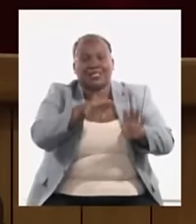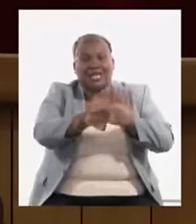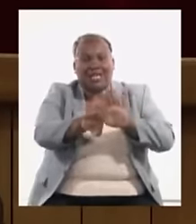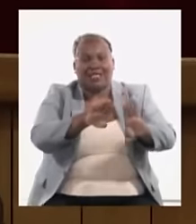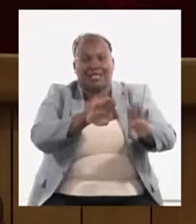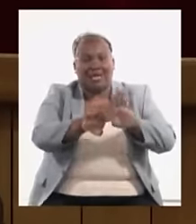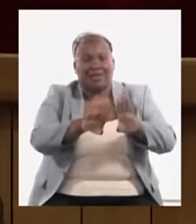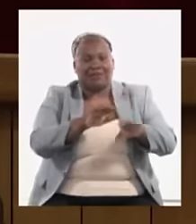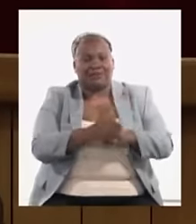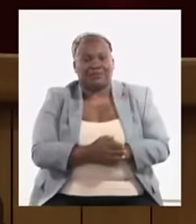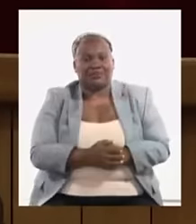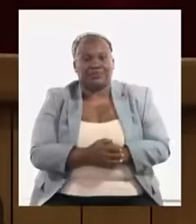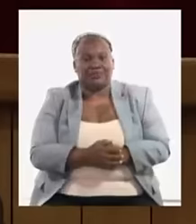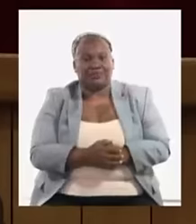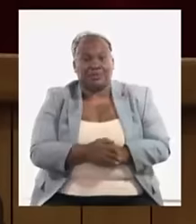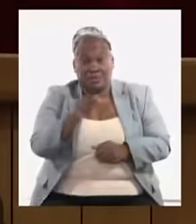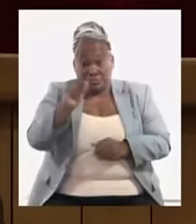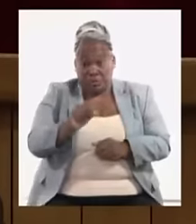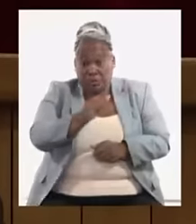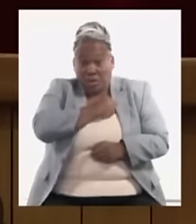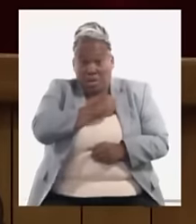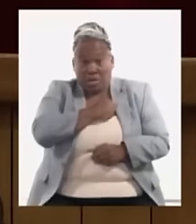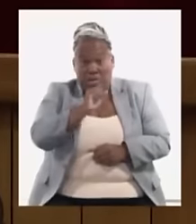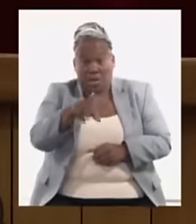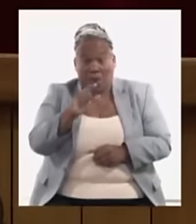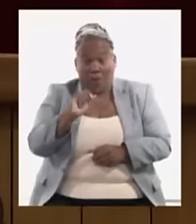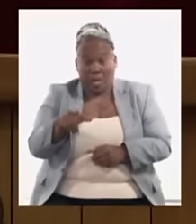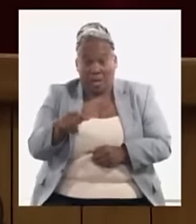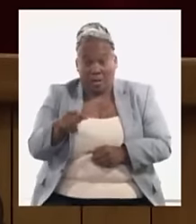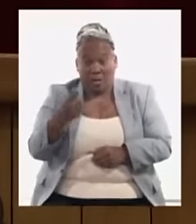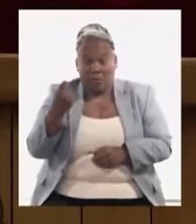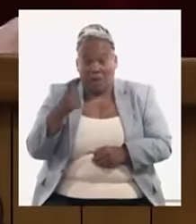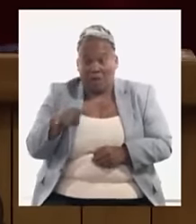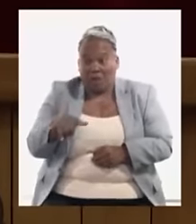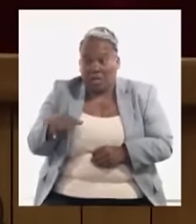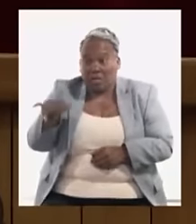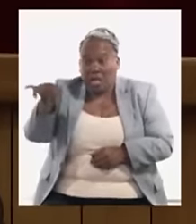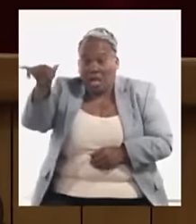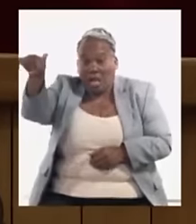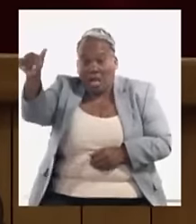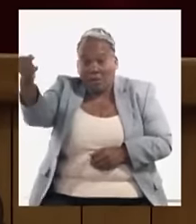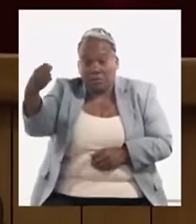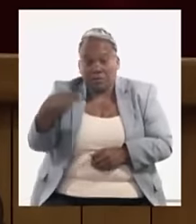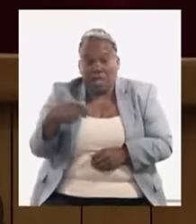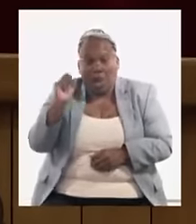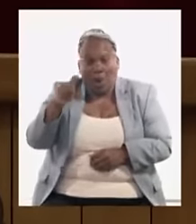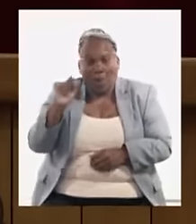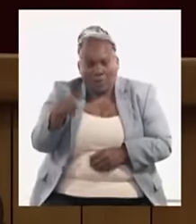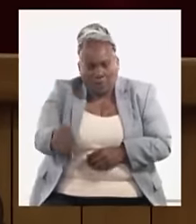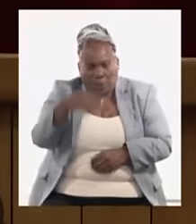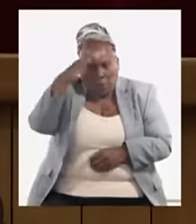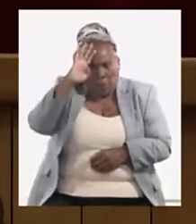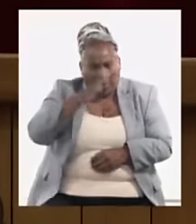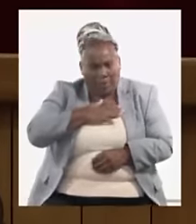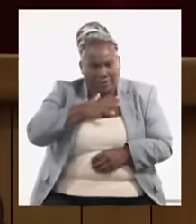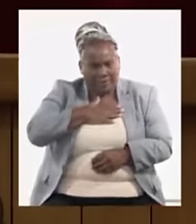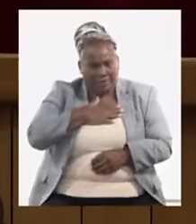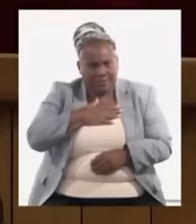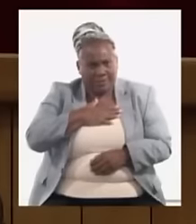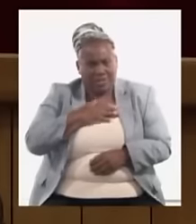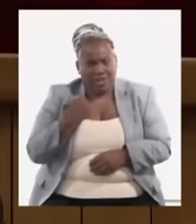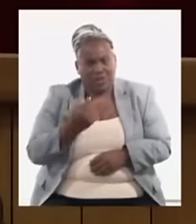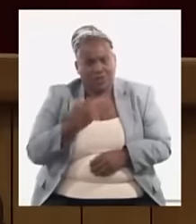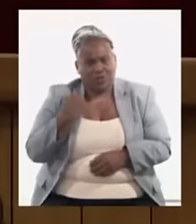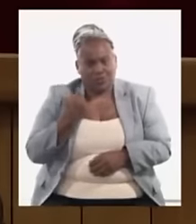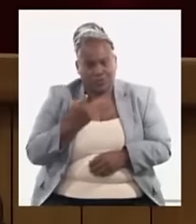de manera que el que quiera comprar no tenga que salir afuera e importar algo que lo pueda adquirir aquí y nosotros tenemos y así